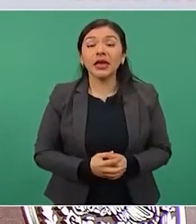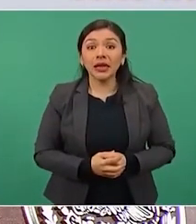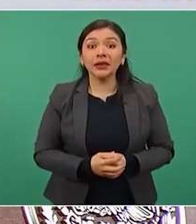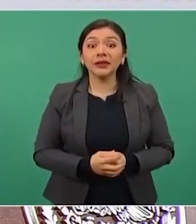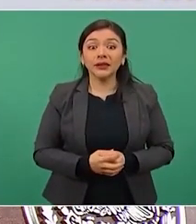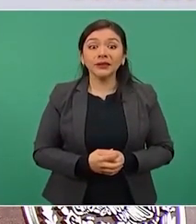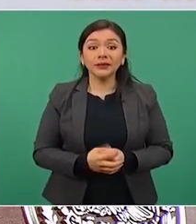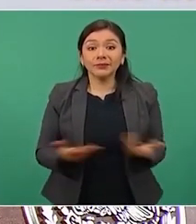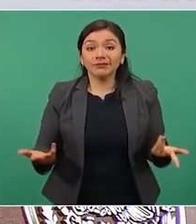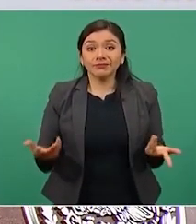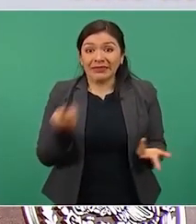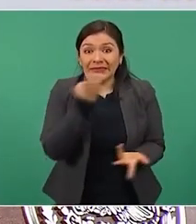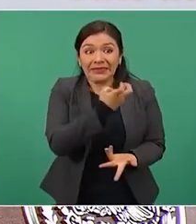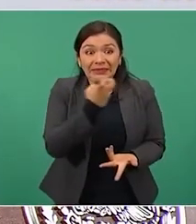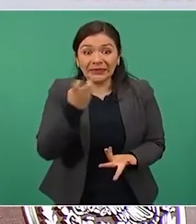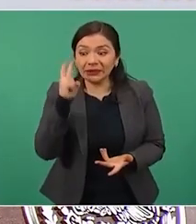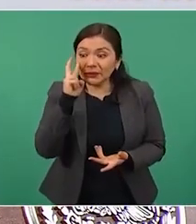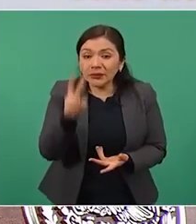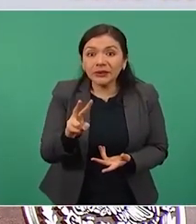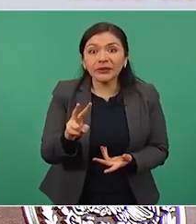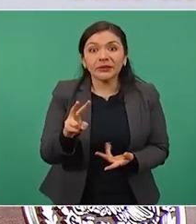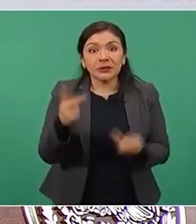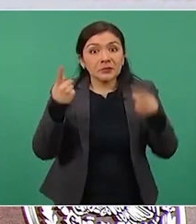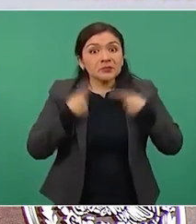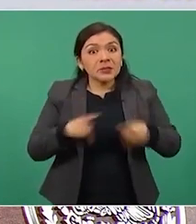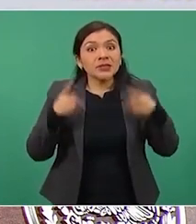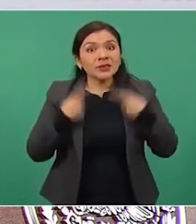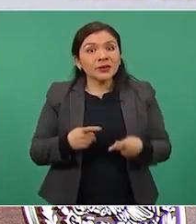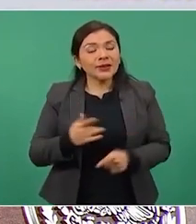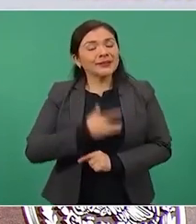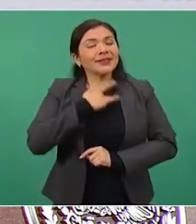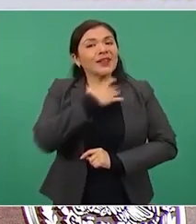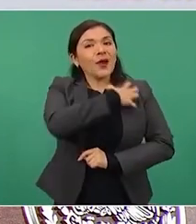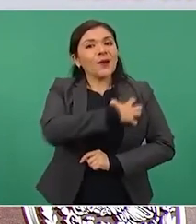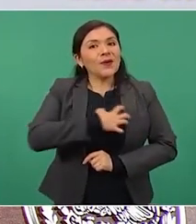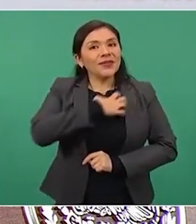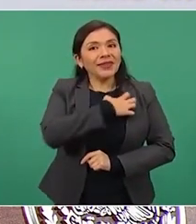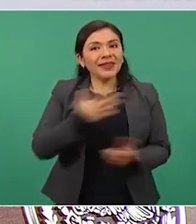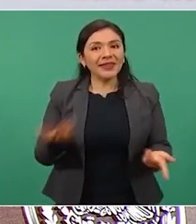está contenta.